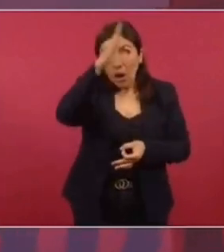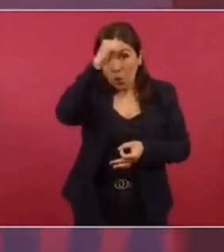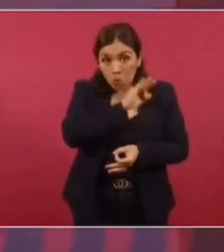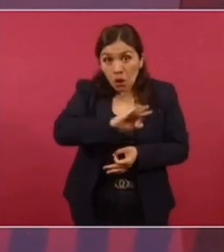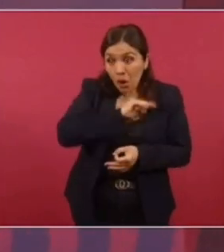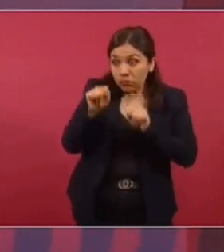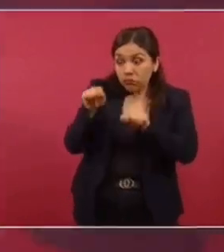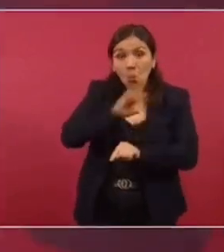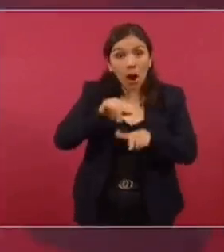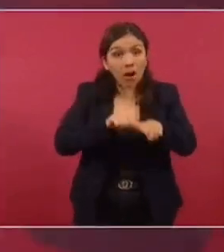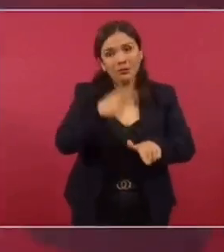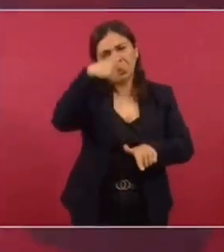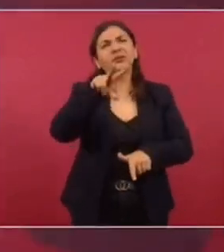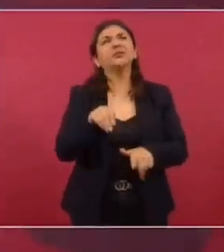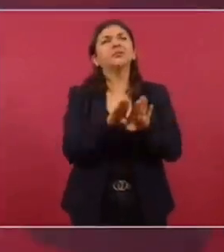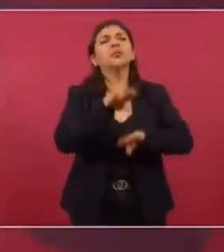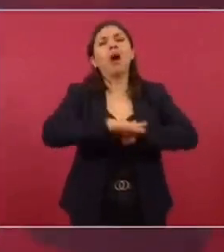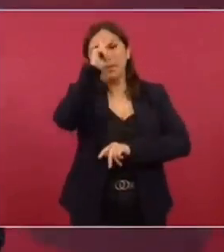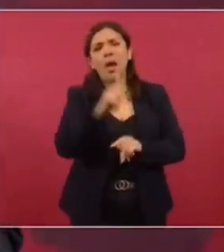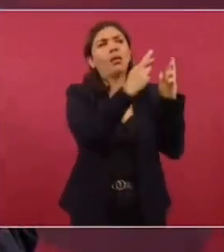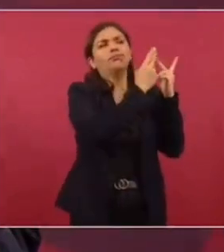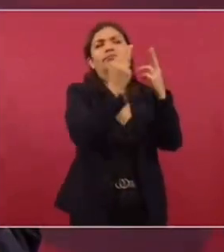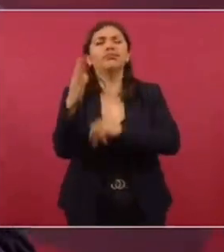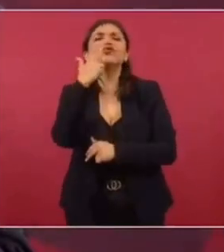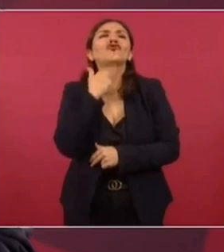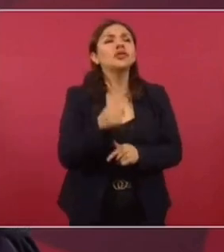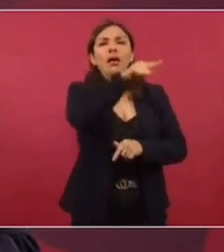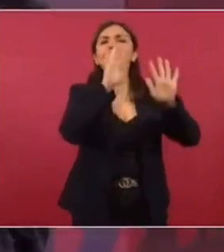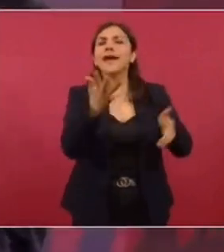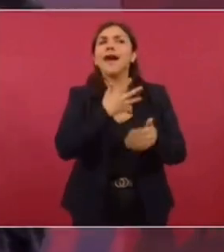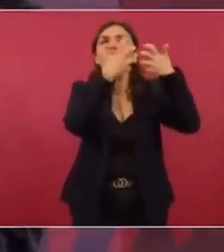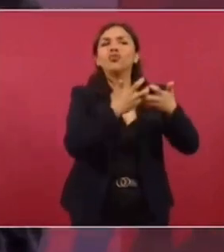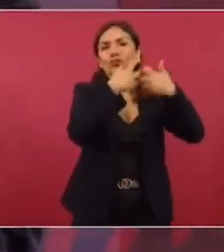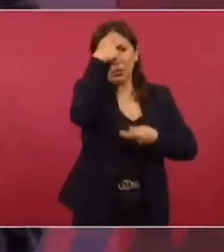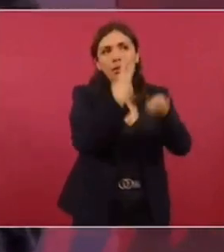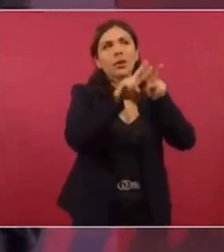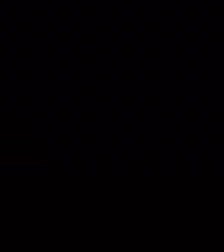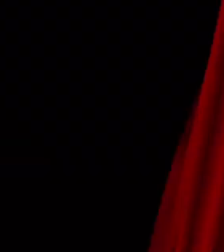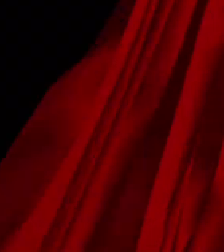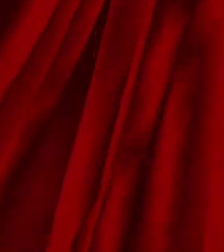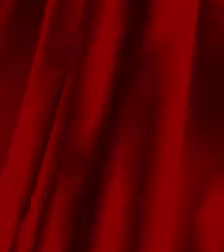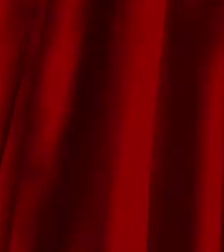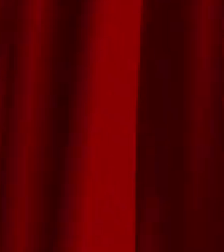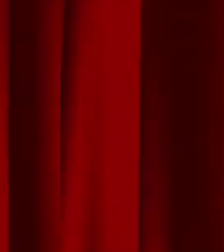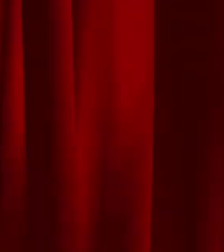nuestra capacidad para no destruir el mecanismo que ya está establecido en la distribución de la energía eléctrica. Gracias.